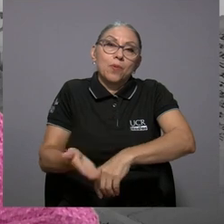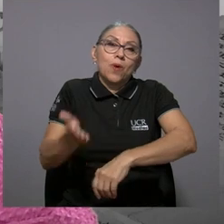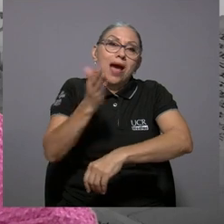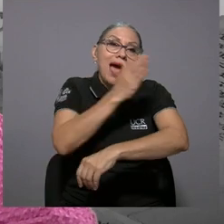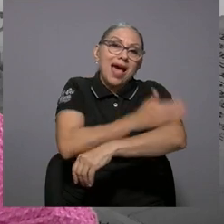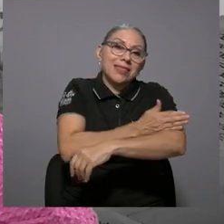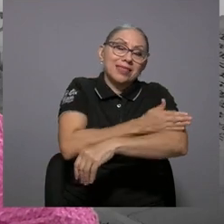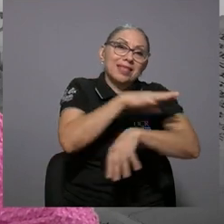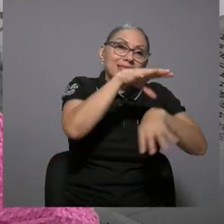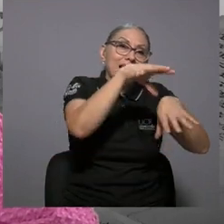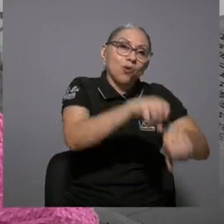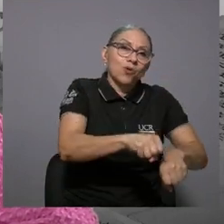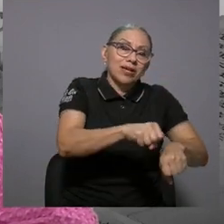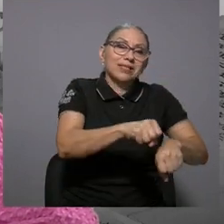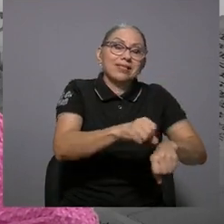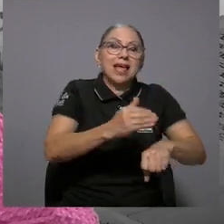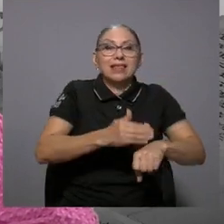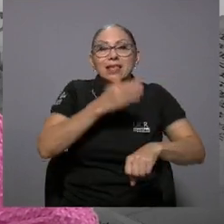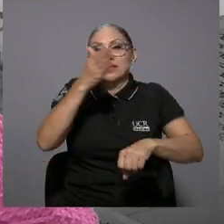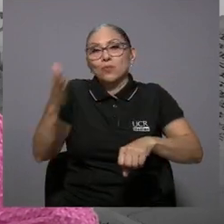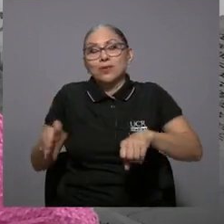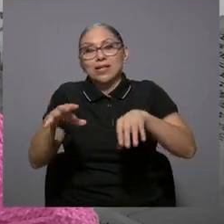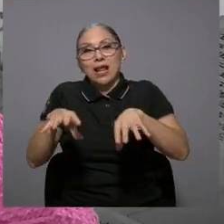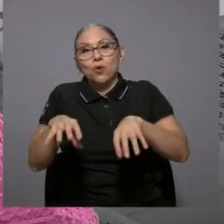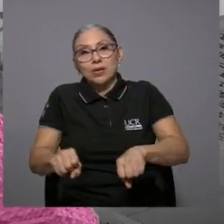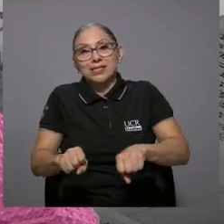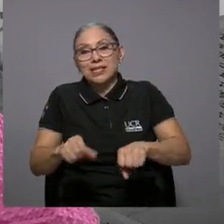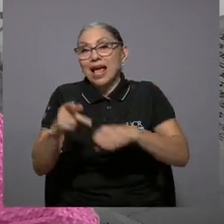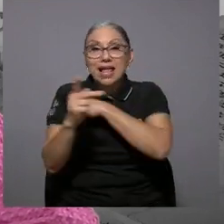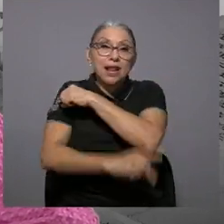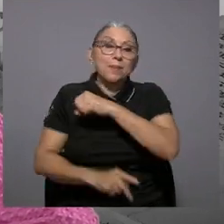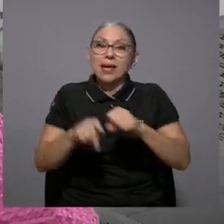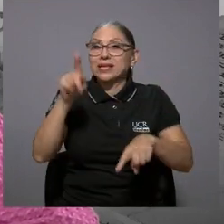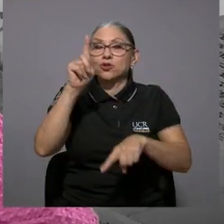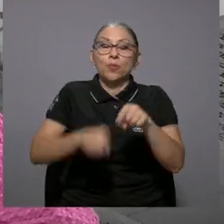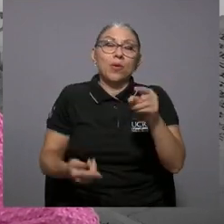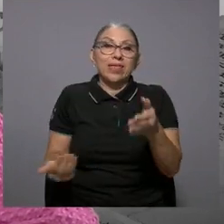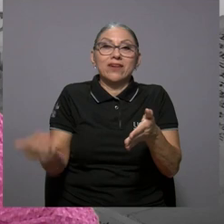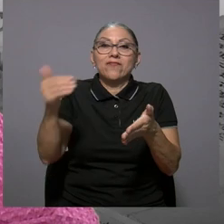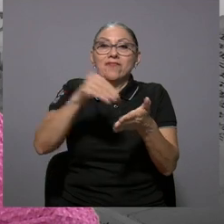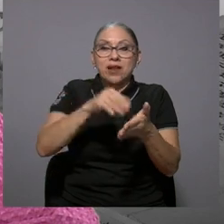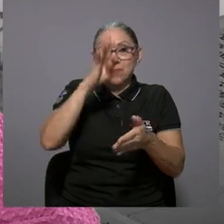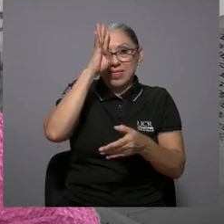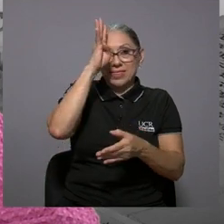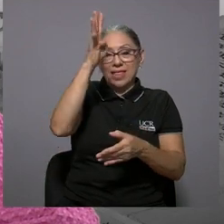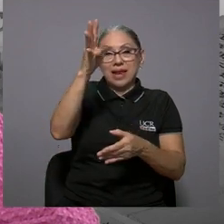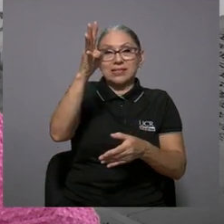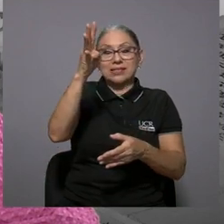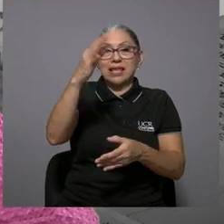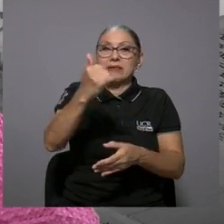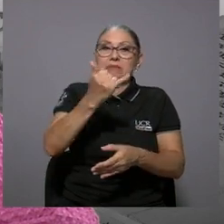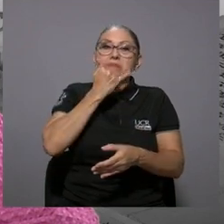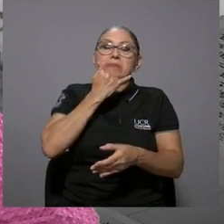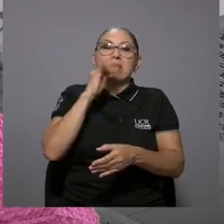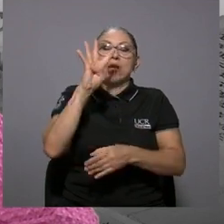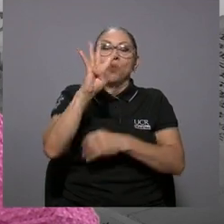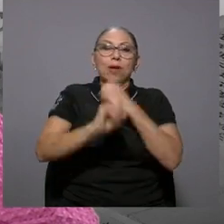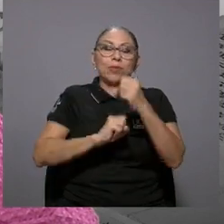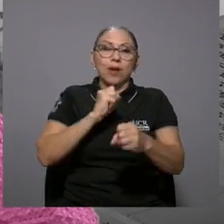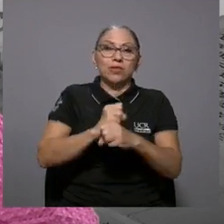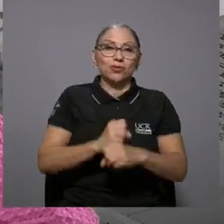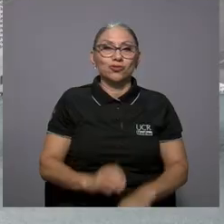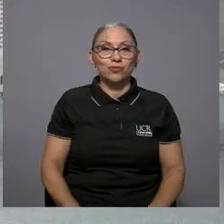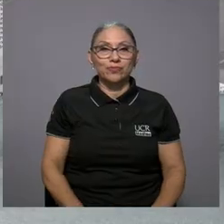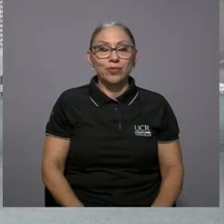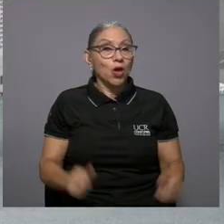antes de la conquista y después de la conquista no puede reinventarse el país de una mala manera en cuatro